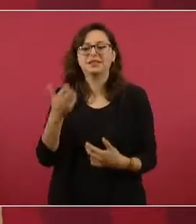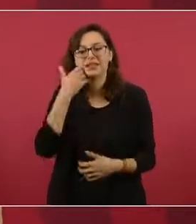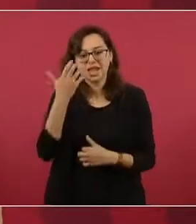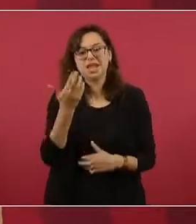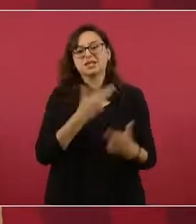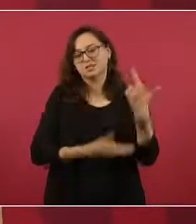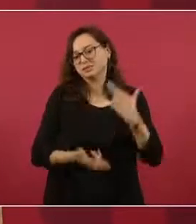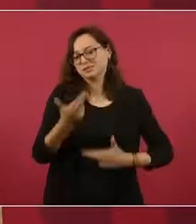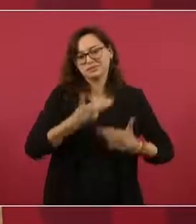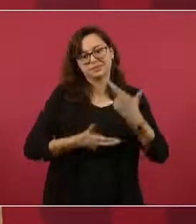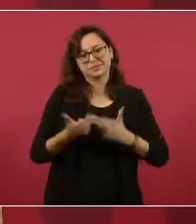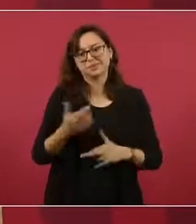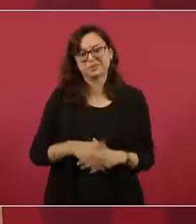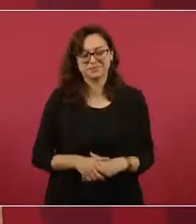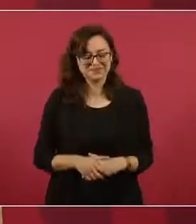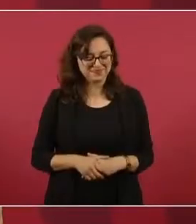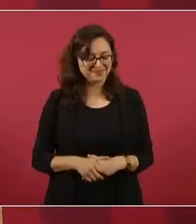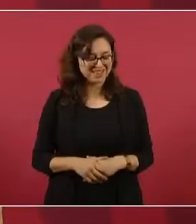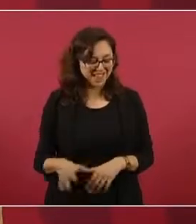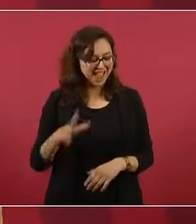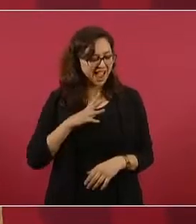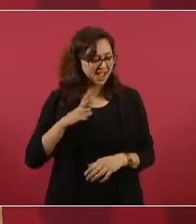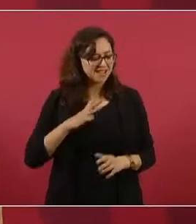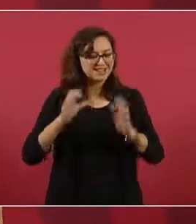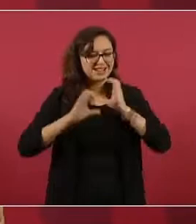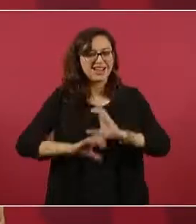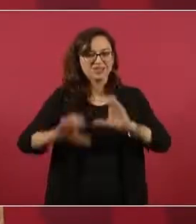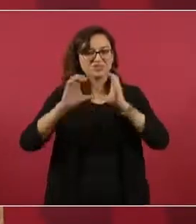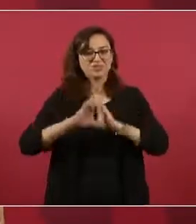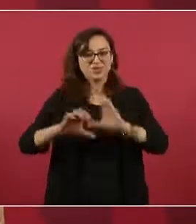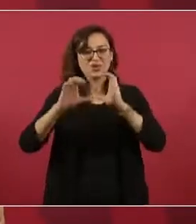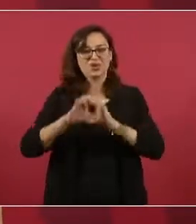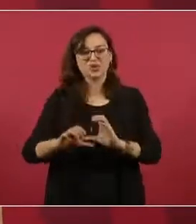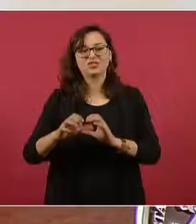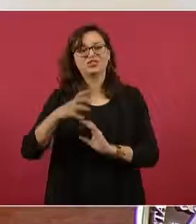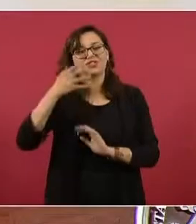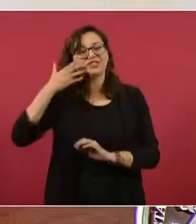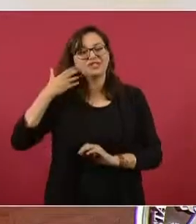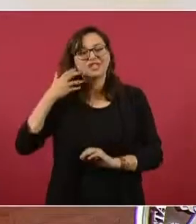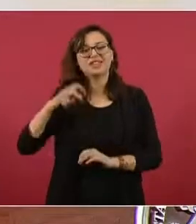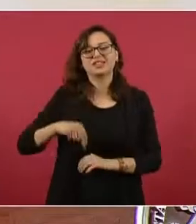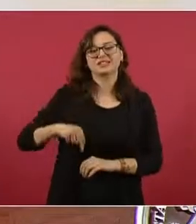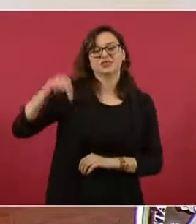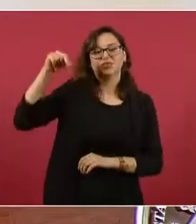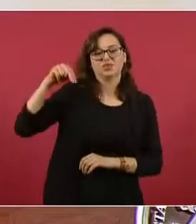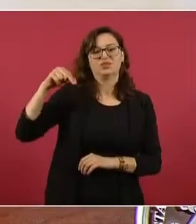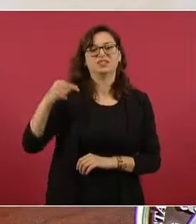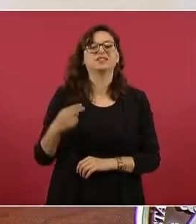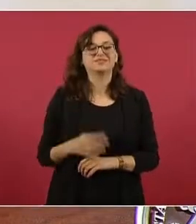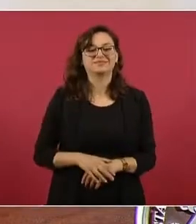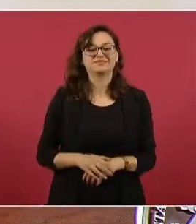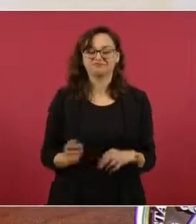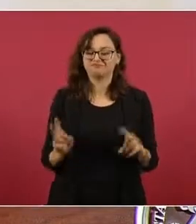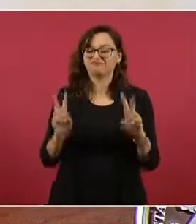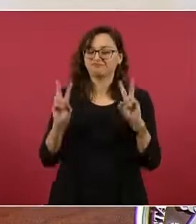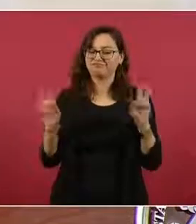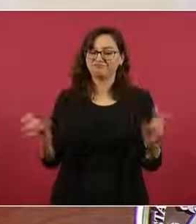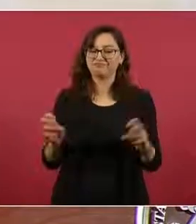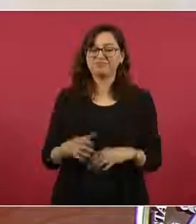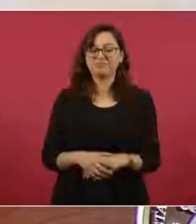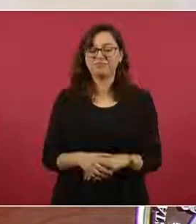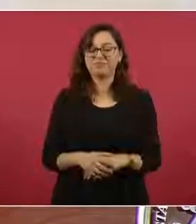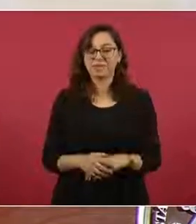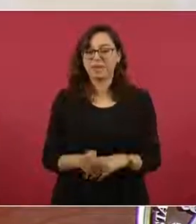Hay un corrido de los tigres del norte que habla de eso, del papá